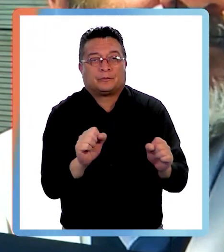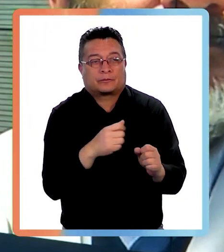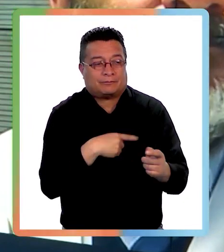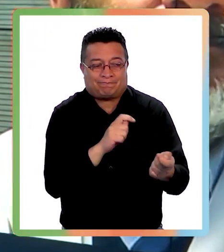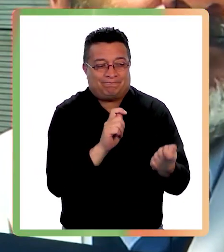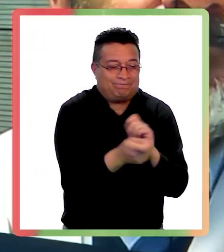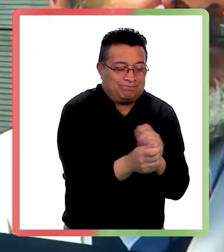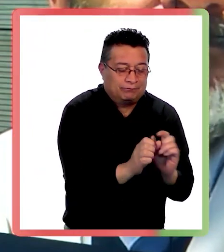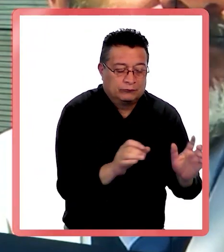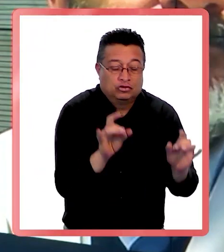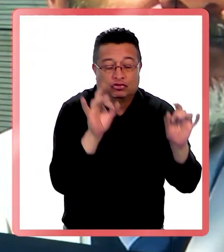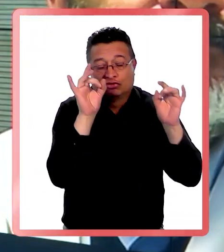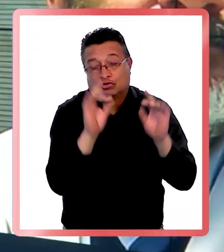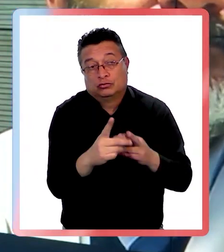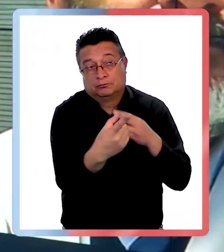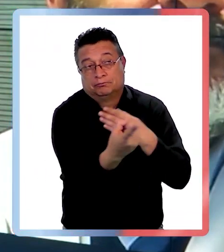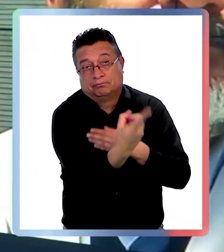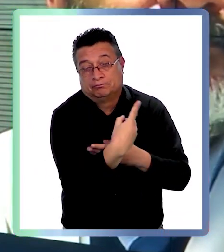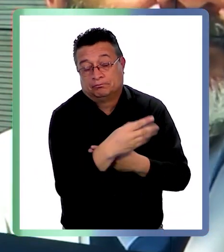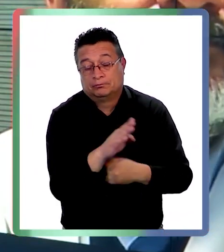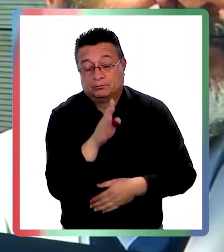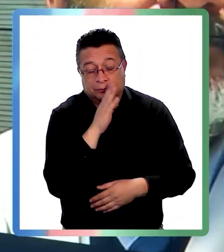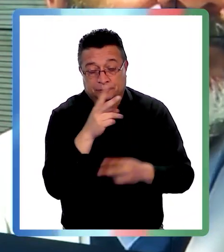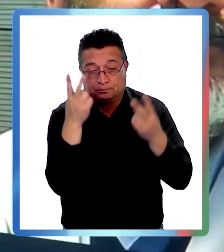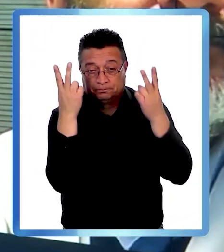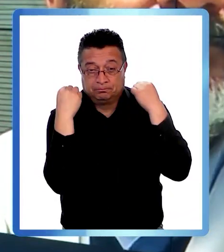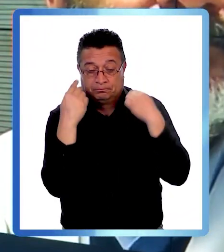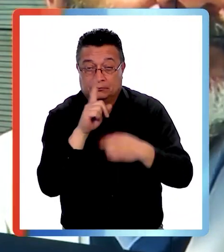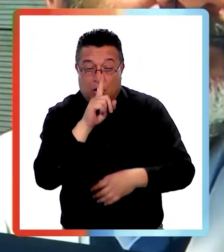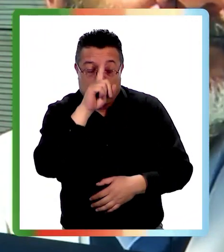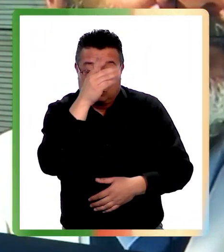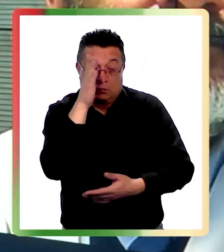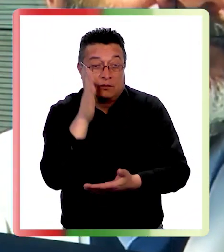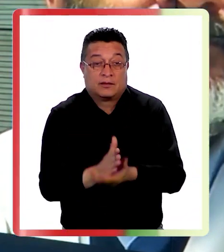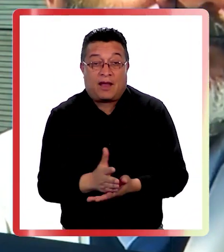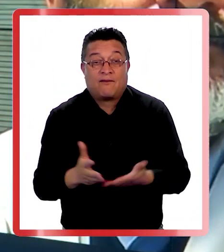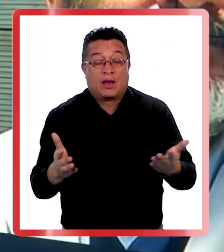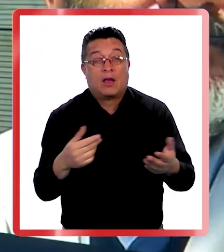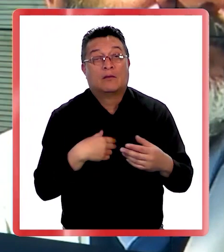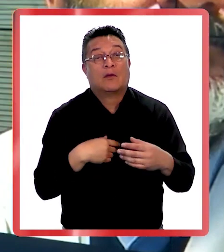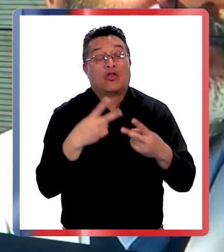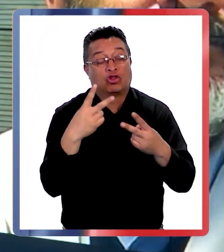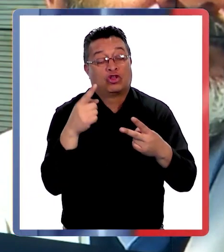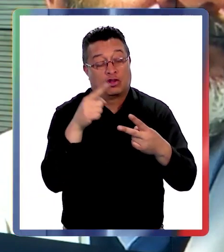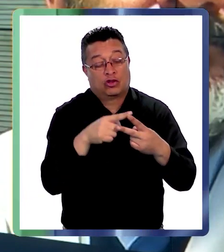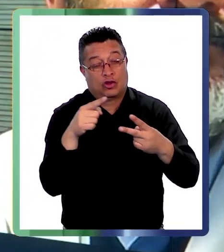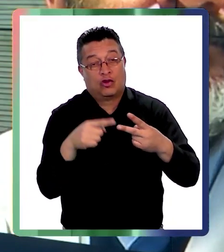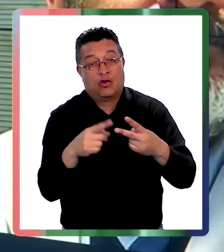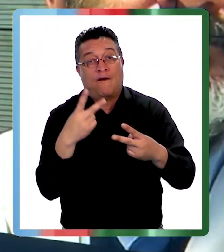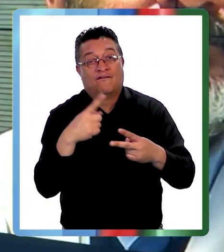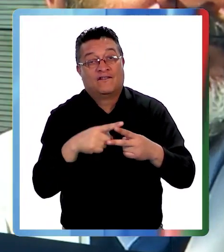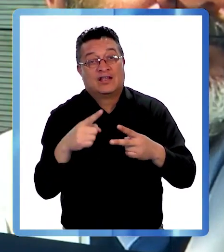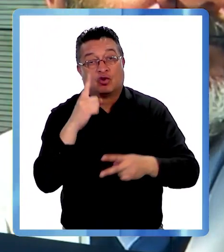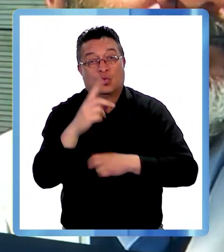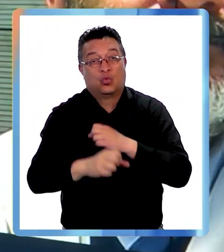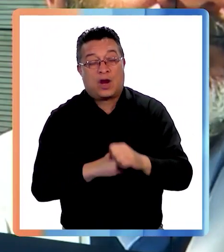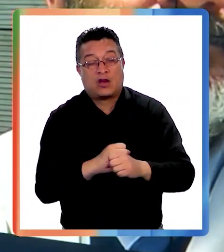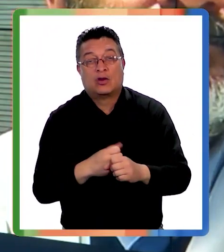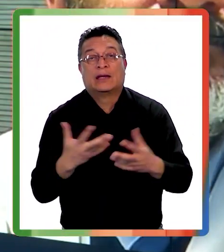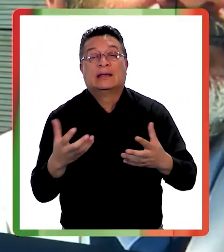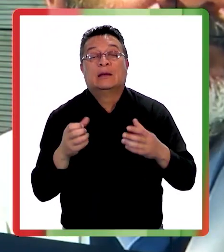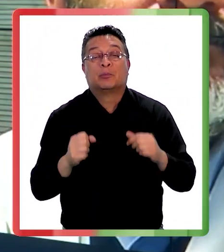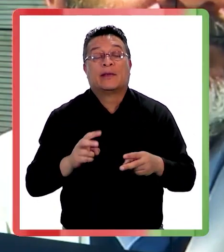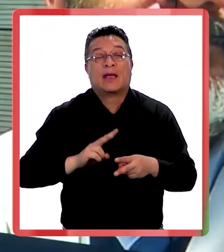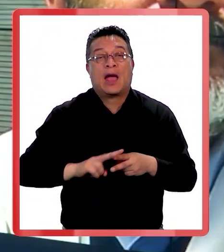cambiar eso. Es algo a lo que tenemos que acostumbrarnos y en dos momentos en el año. Entonces, ¿qué